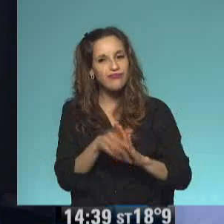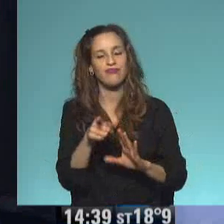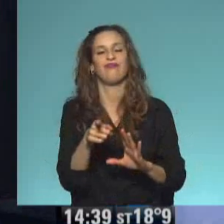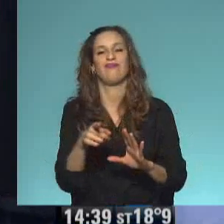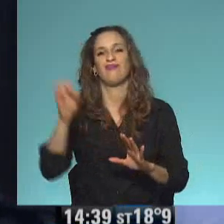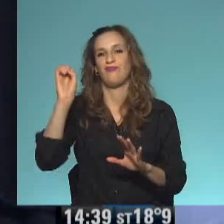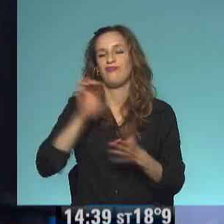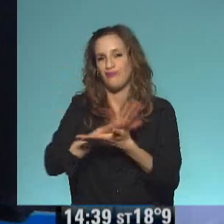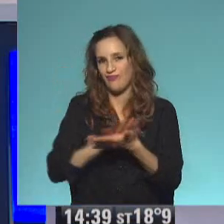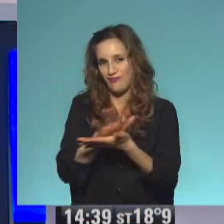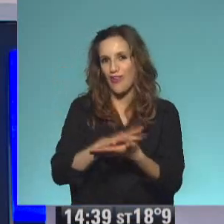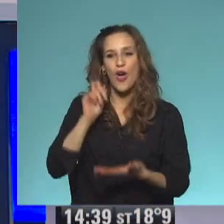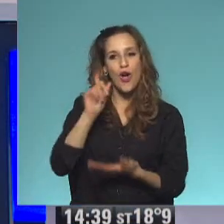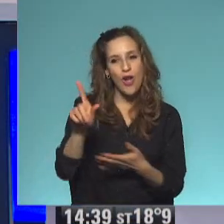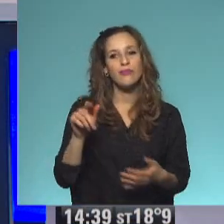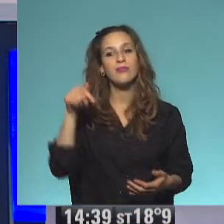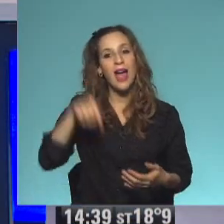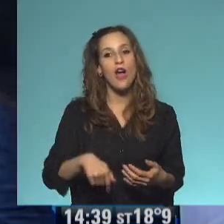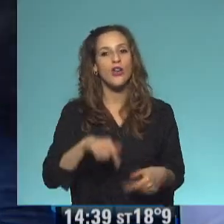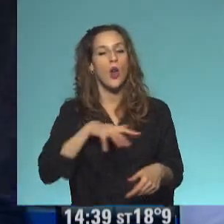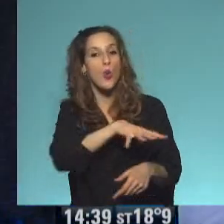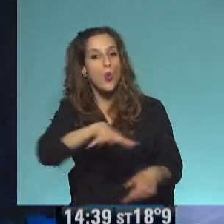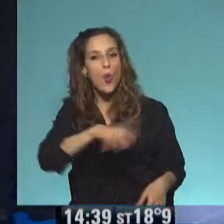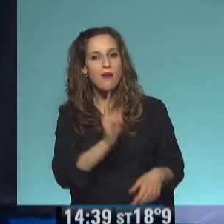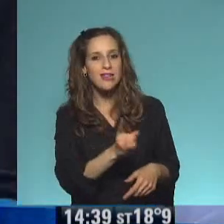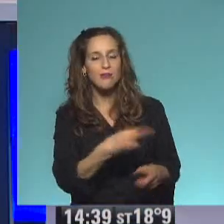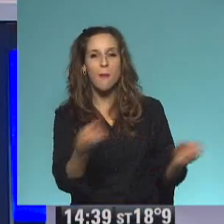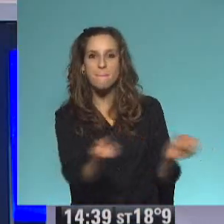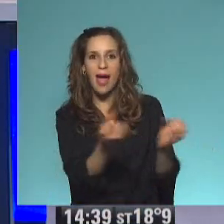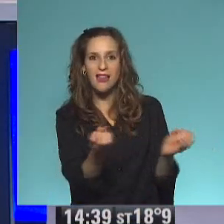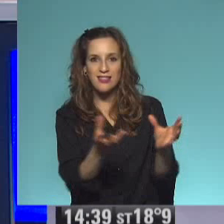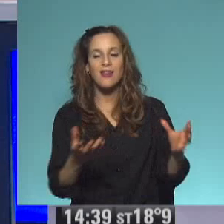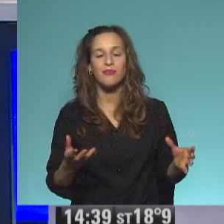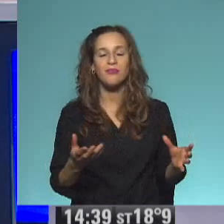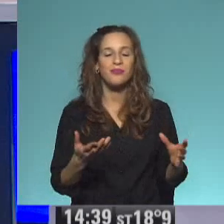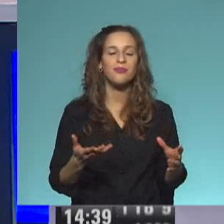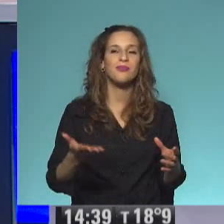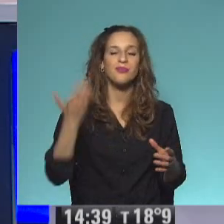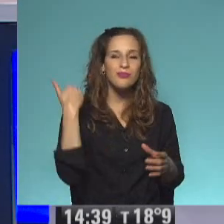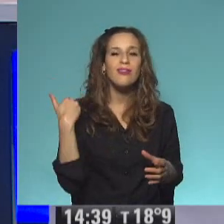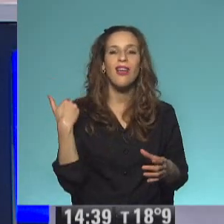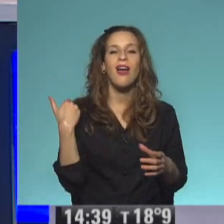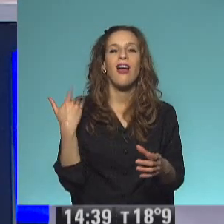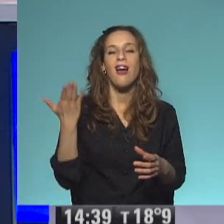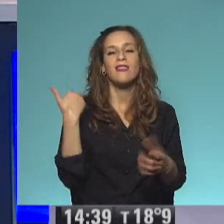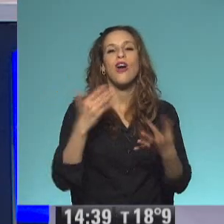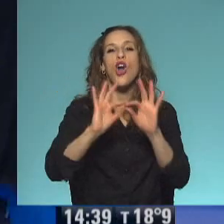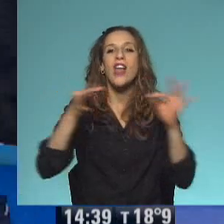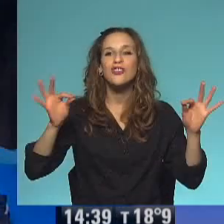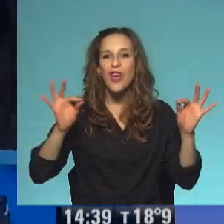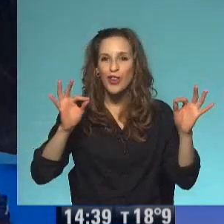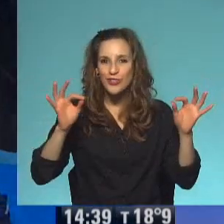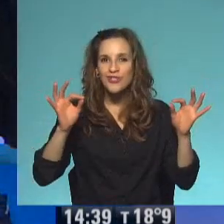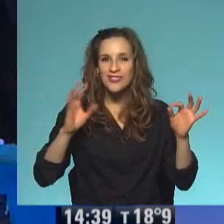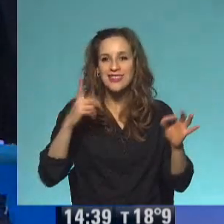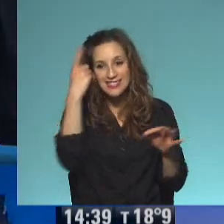mágica. Estamos acá, cerquita de nuestro rincón de magia, con las cosas que fuimos haciendo. Fabricamos hechizos. Me paro